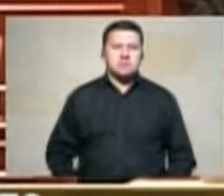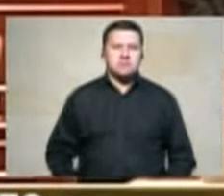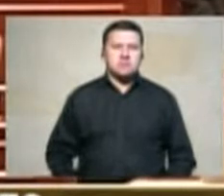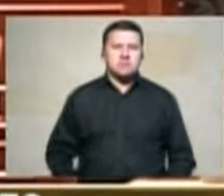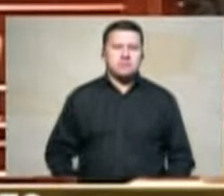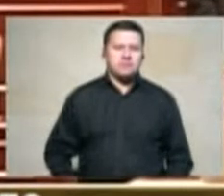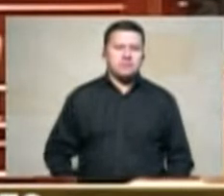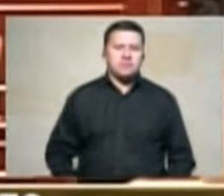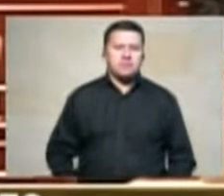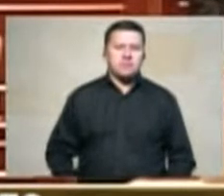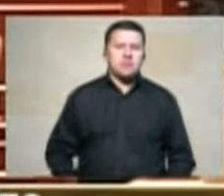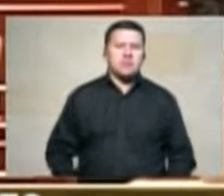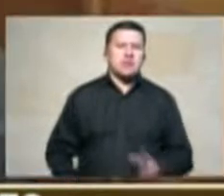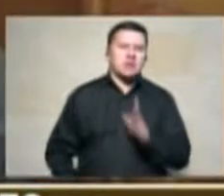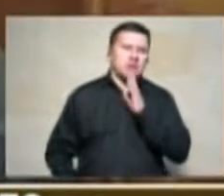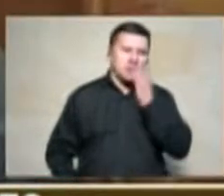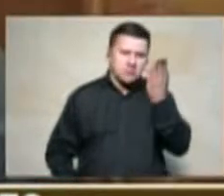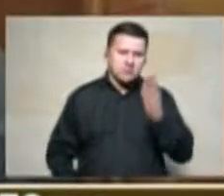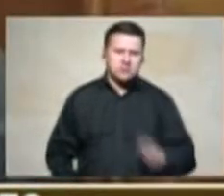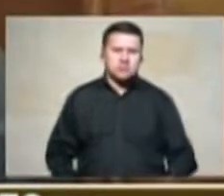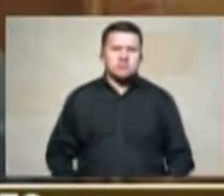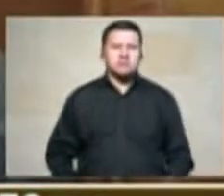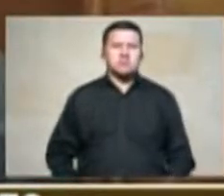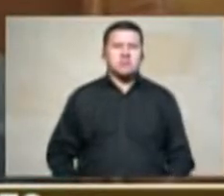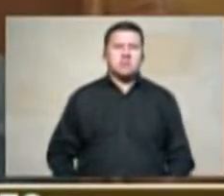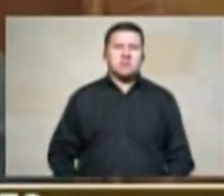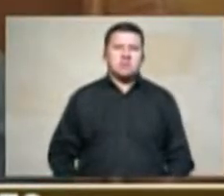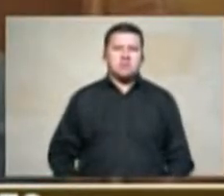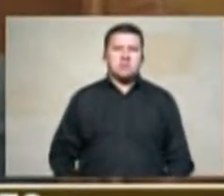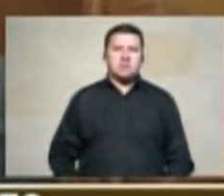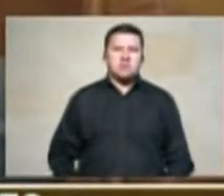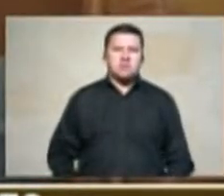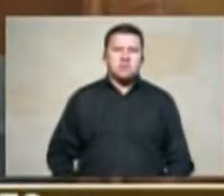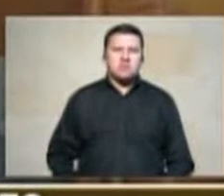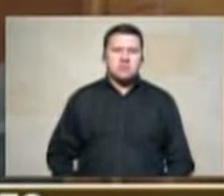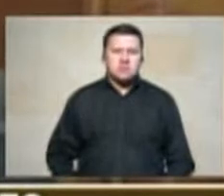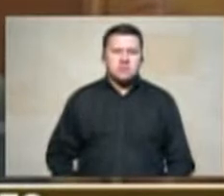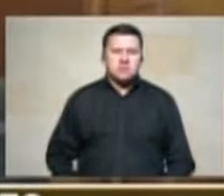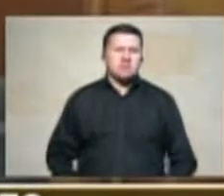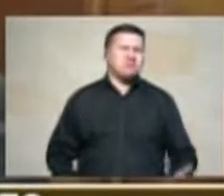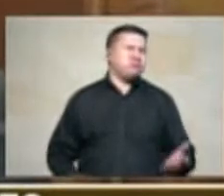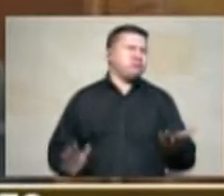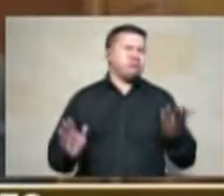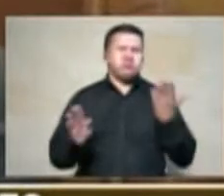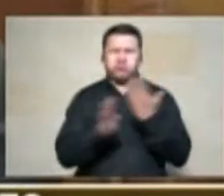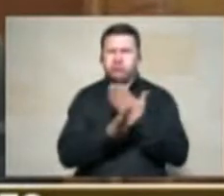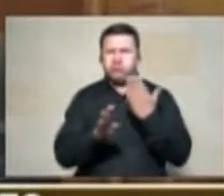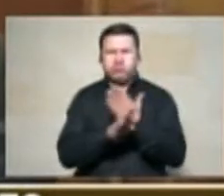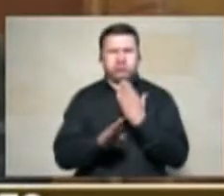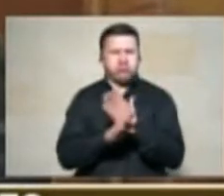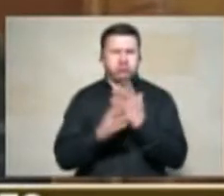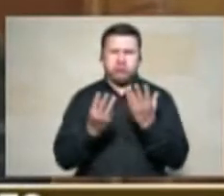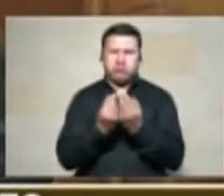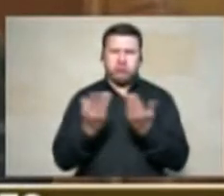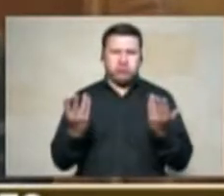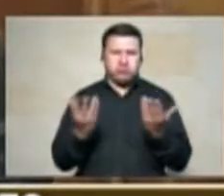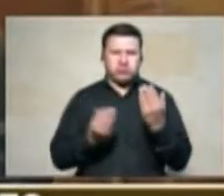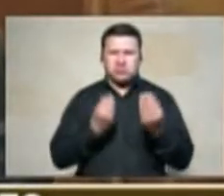continuo representante por favor bajo amenazas bajo todos este tipo de hechos